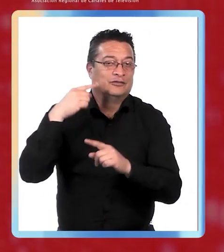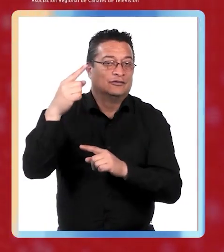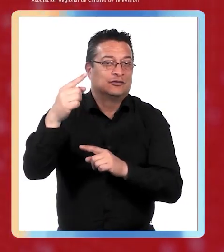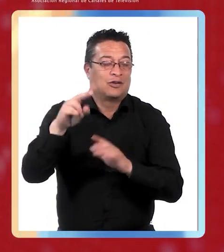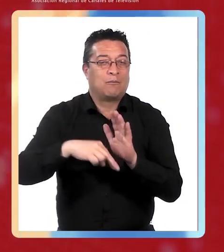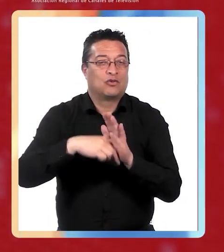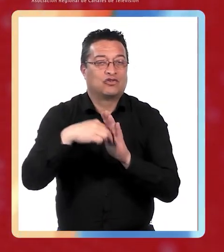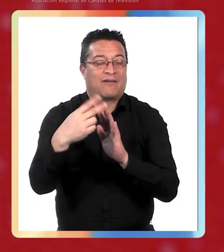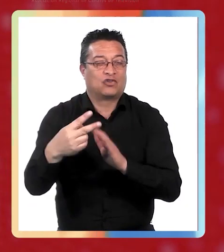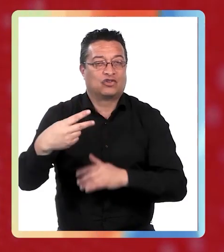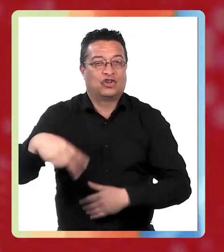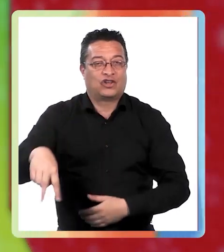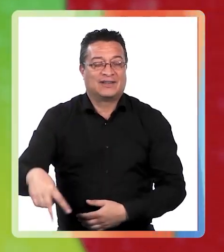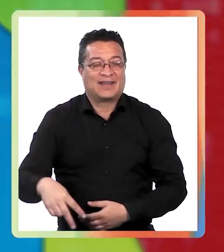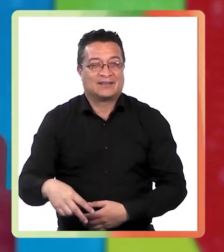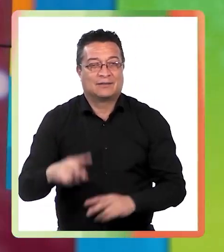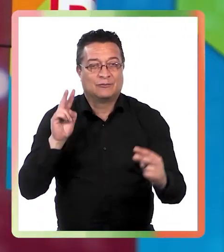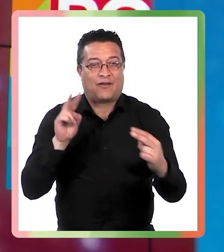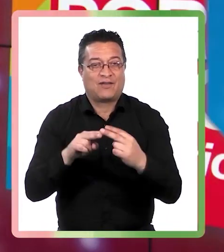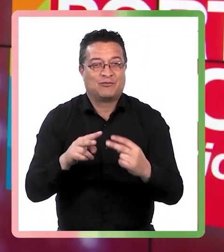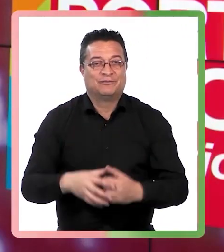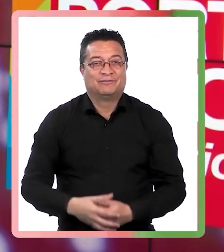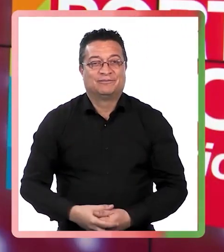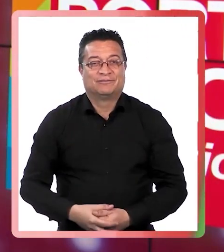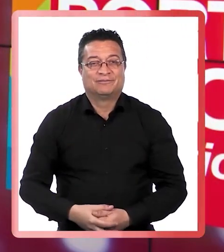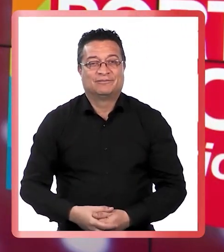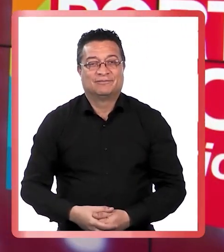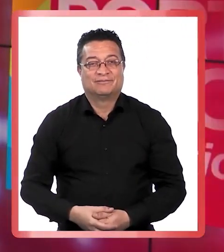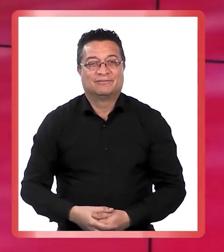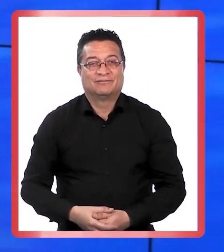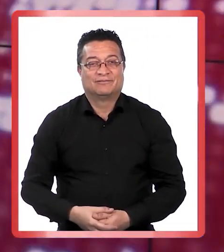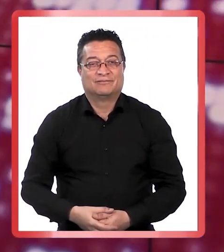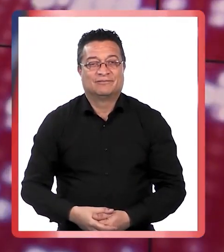en una nueva edición de Portavoz Noticias Nos vemos